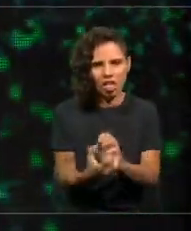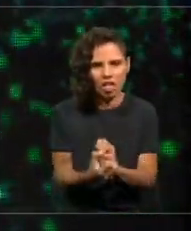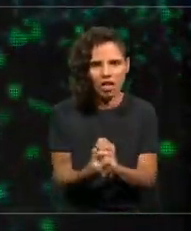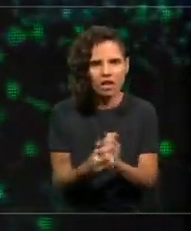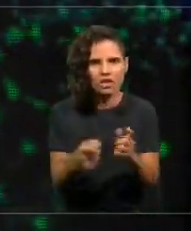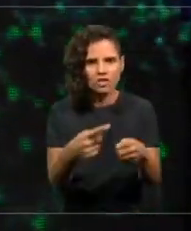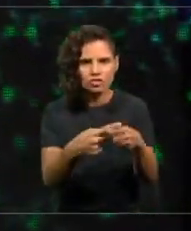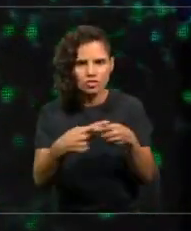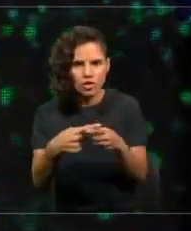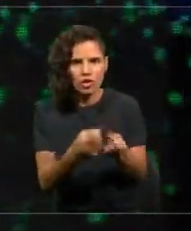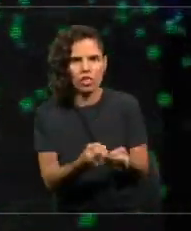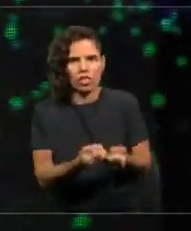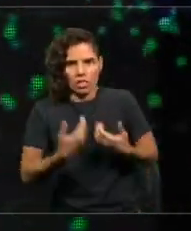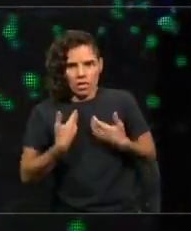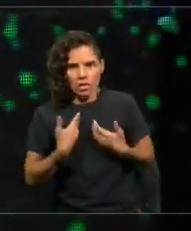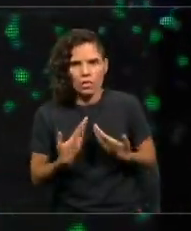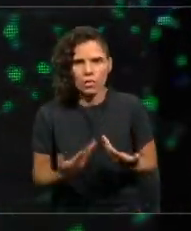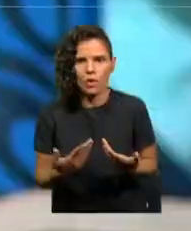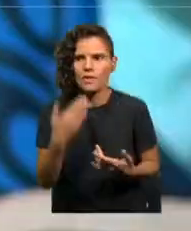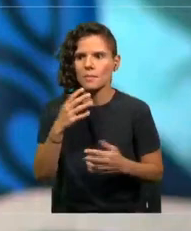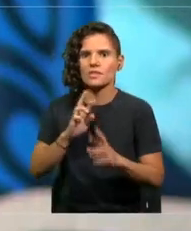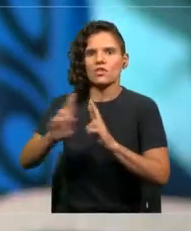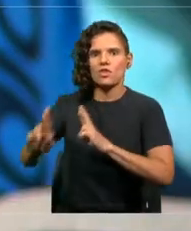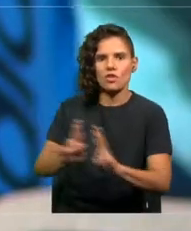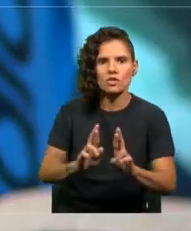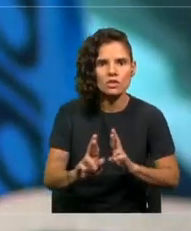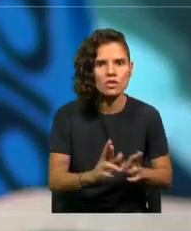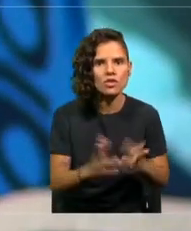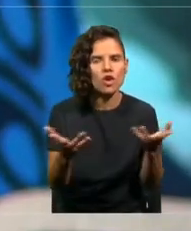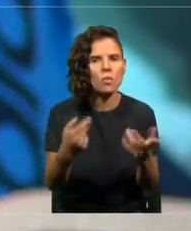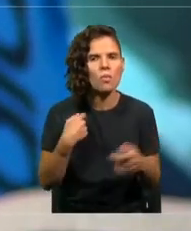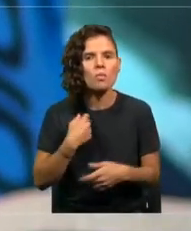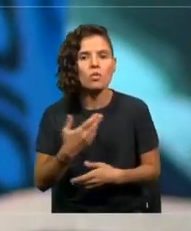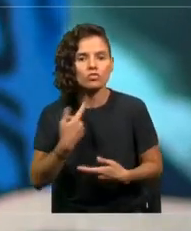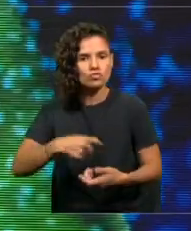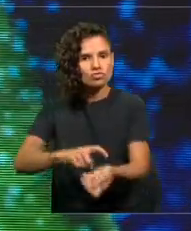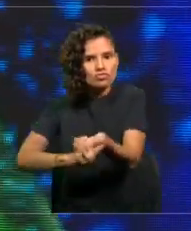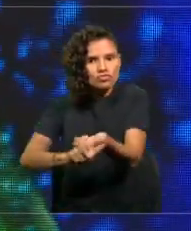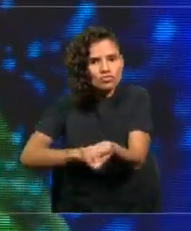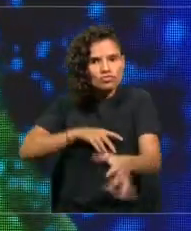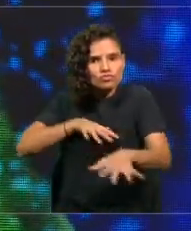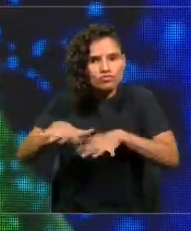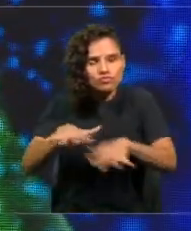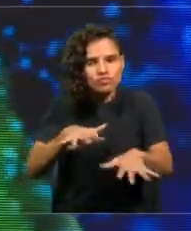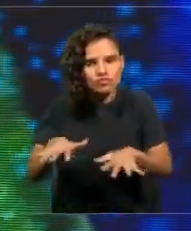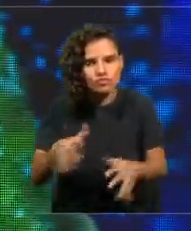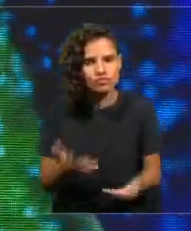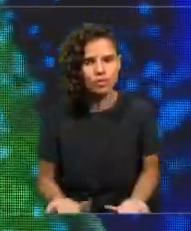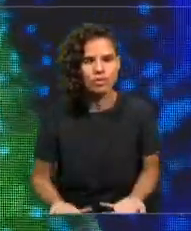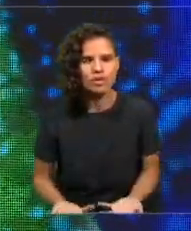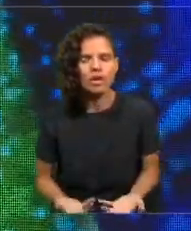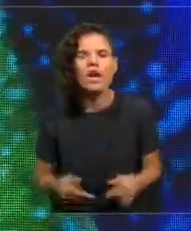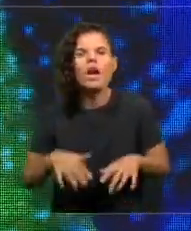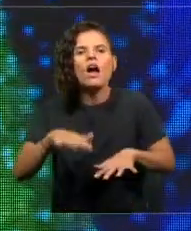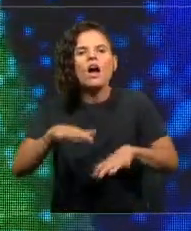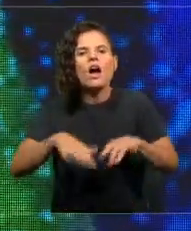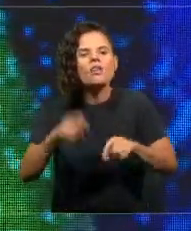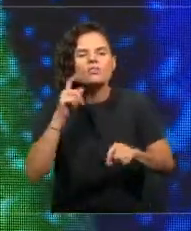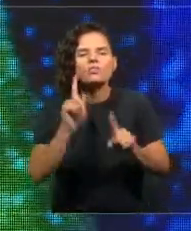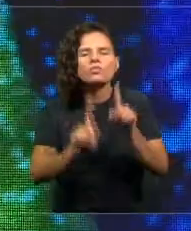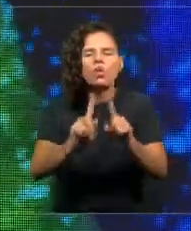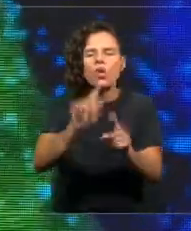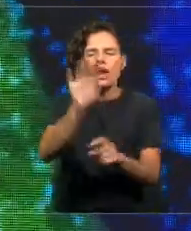sociedades, en nuestra convivencia, en nuestro comportamiento. Hay factores críticos, ¿no es cierto?, que